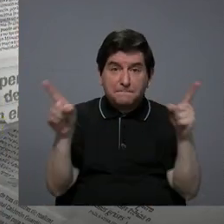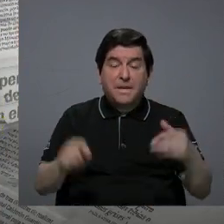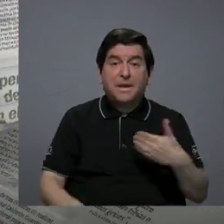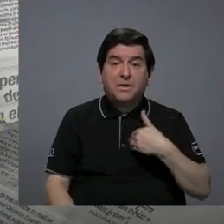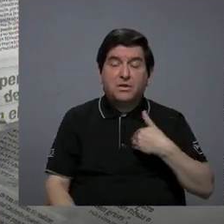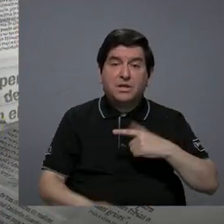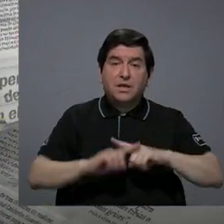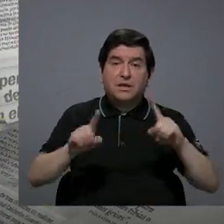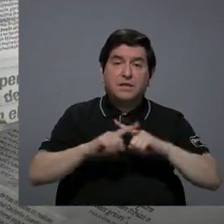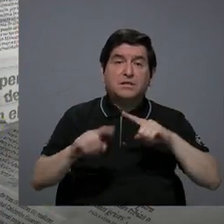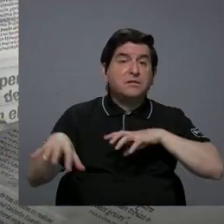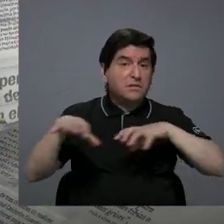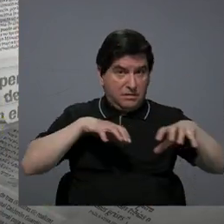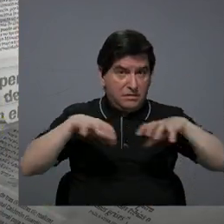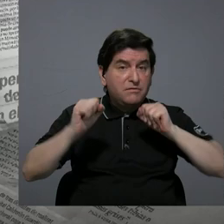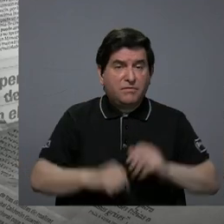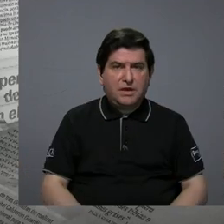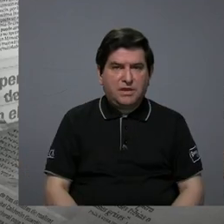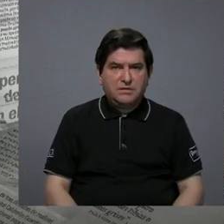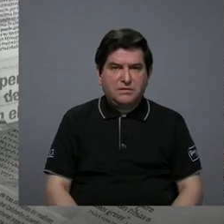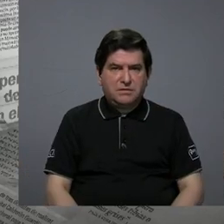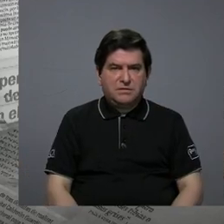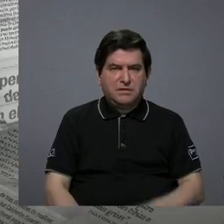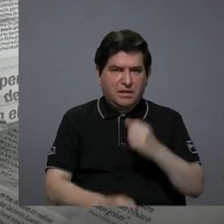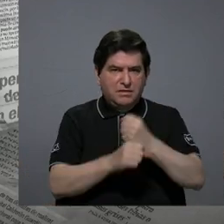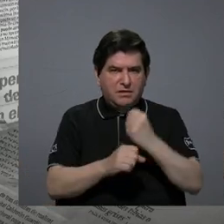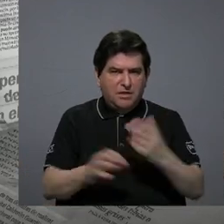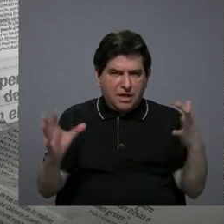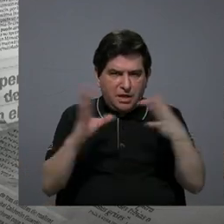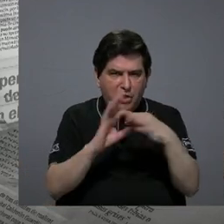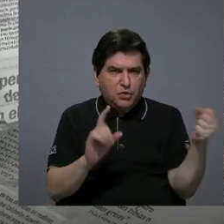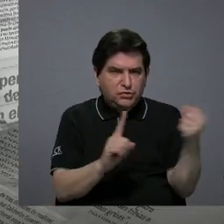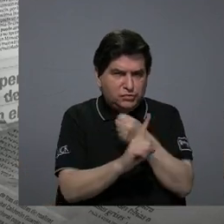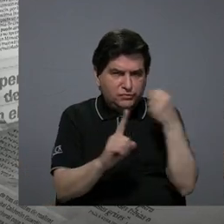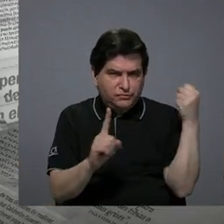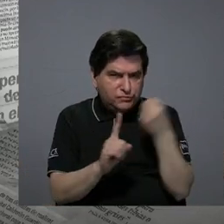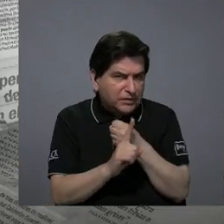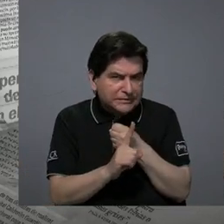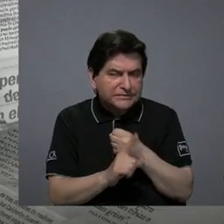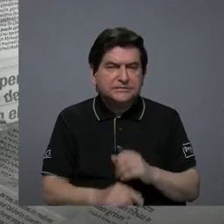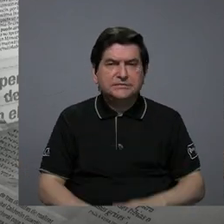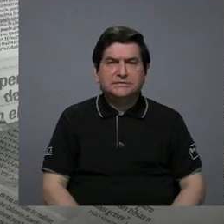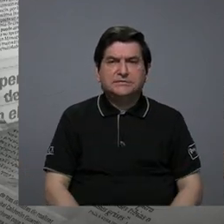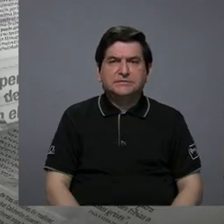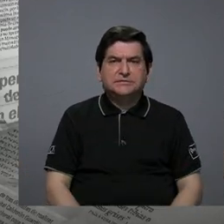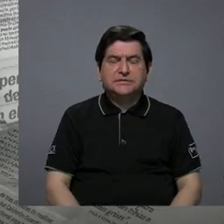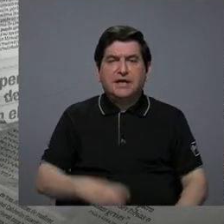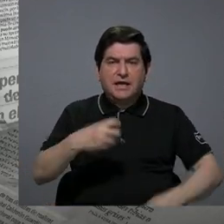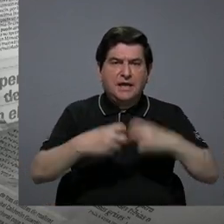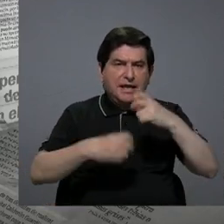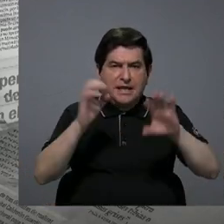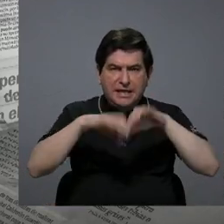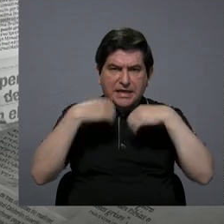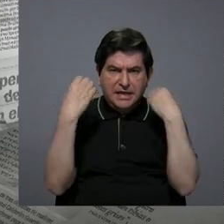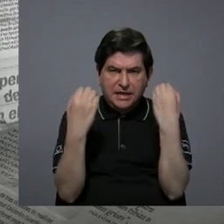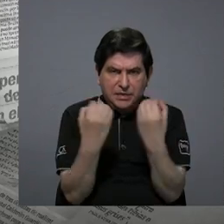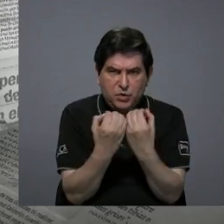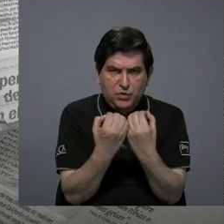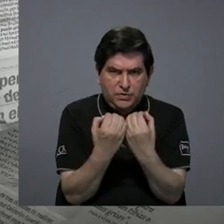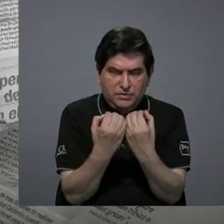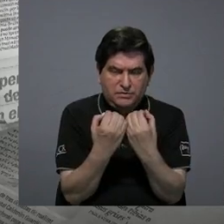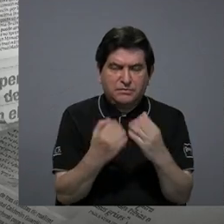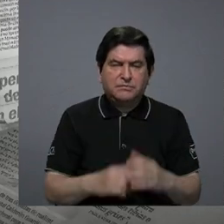tienen otro tipo de trabajos trabajos asociados a la violencia al crimen organizado